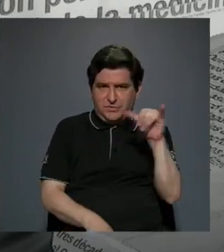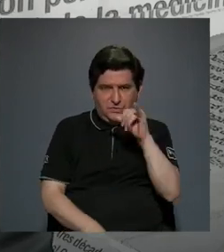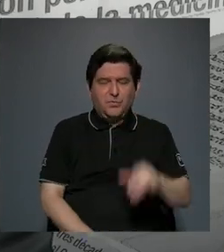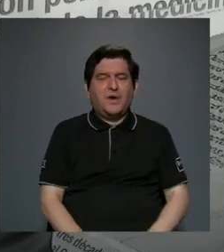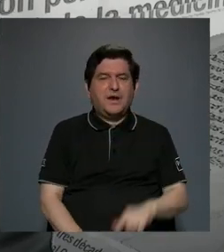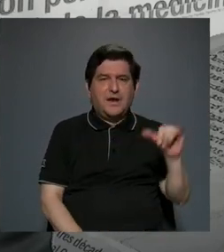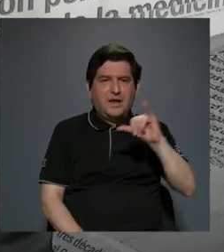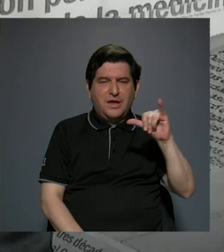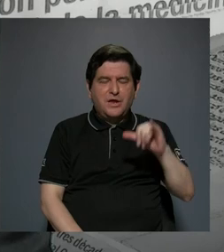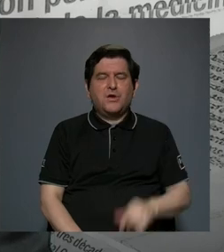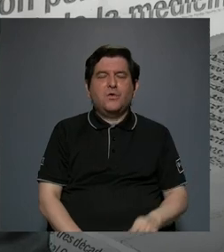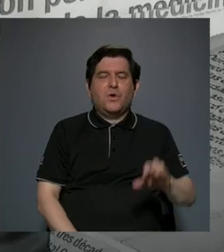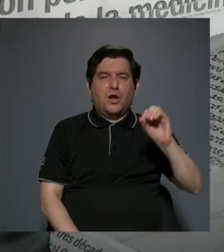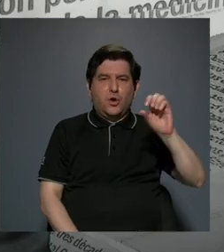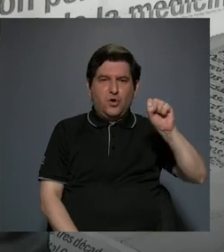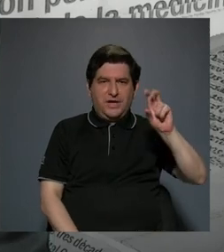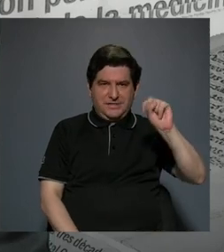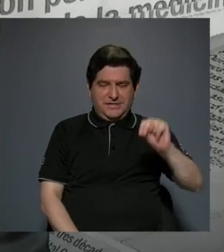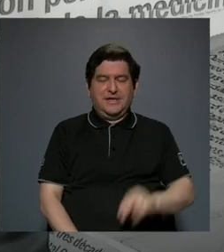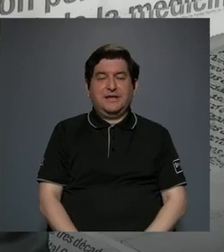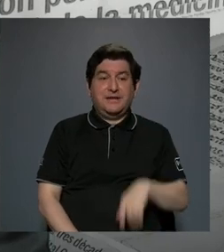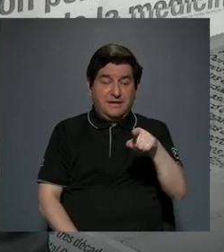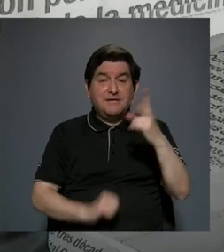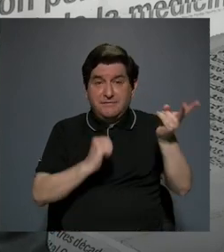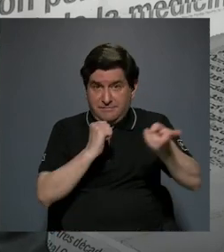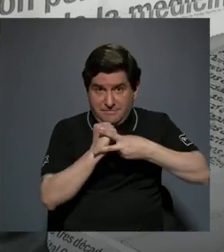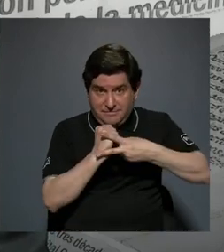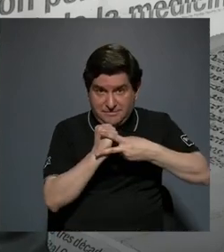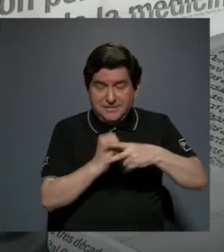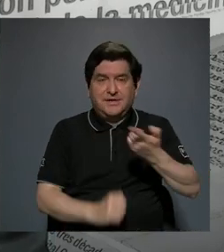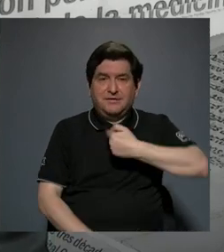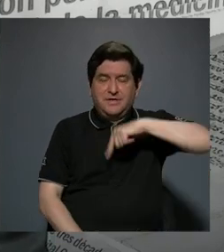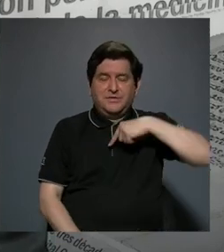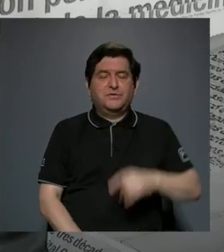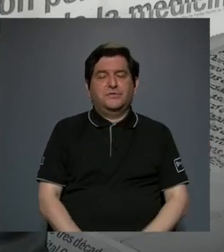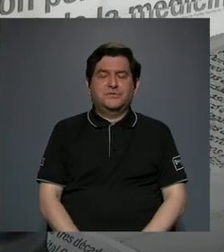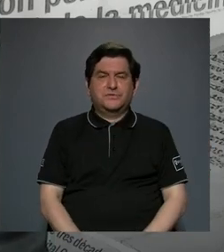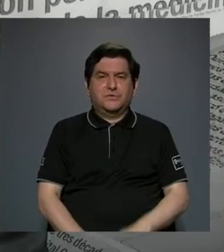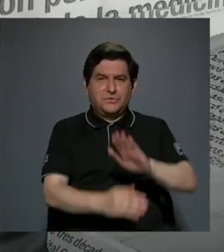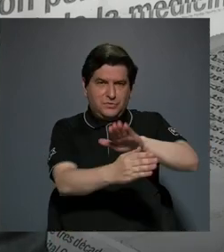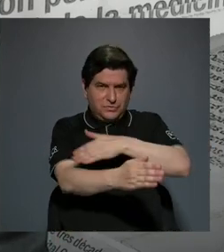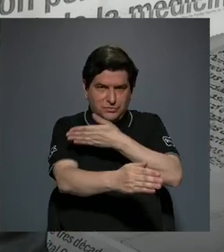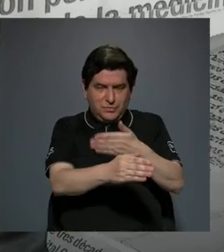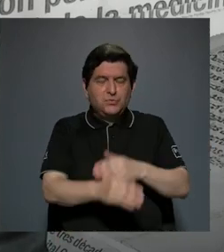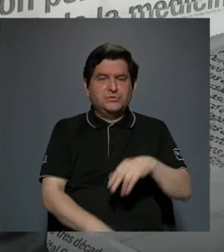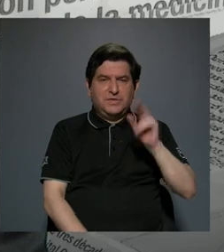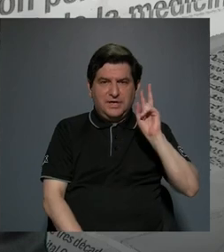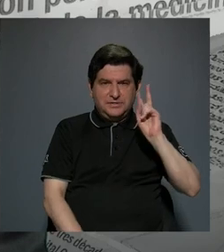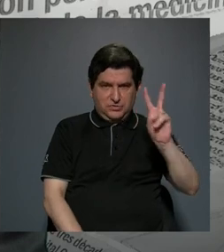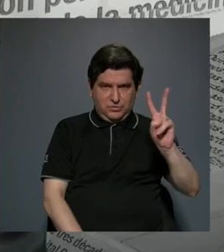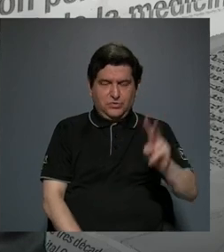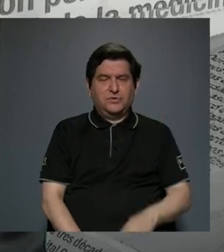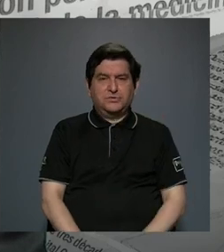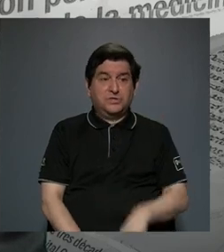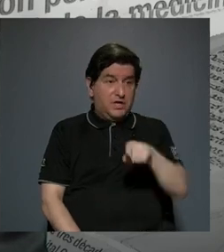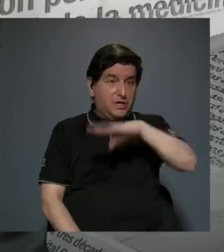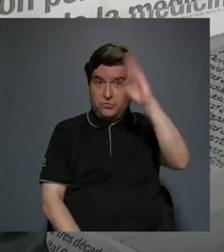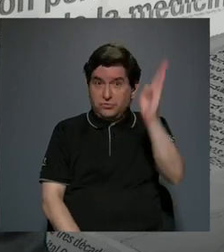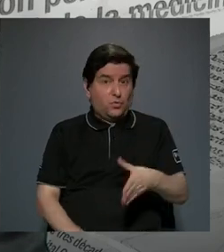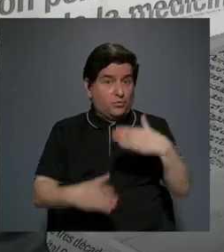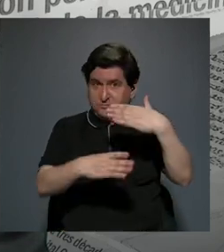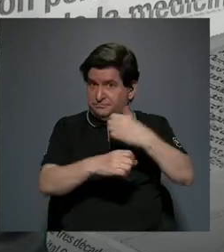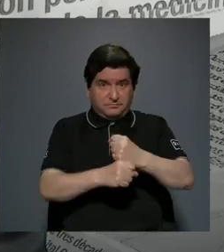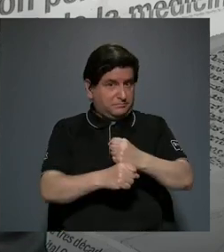Obrino de Orquesta y para este aniversario vamos a interpretar dos obras que el coro nunca ha hecho.